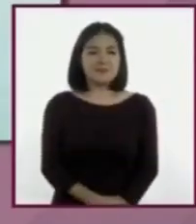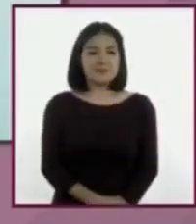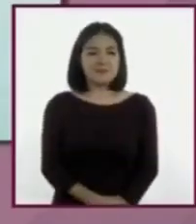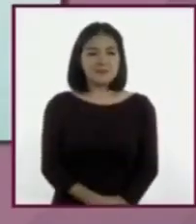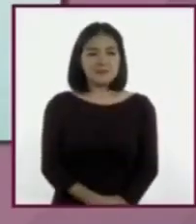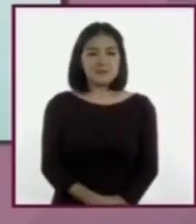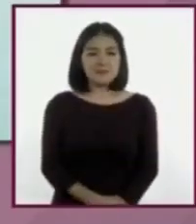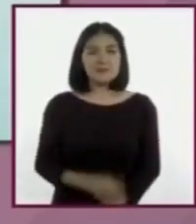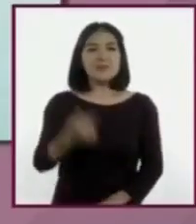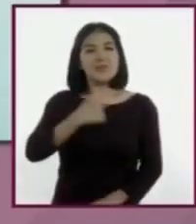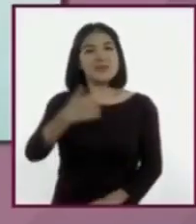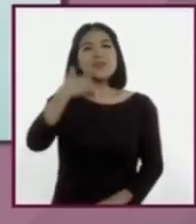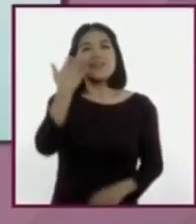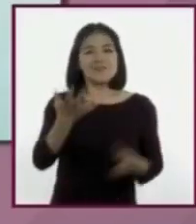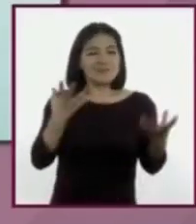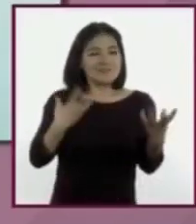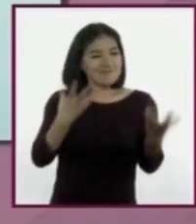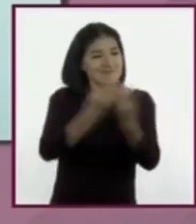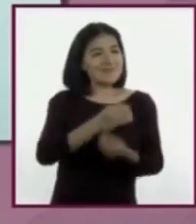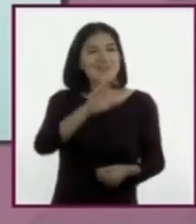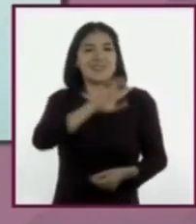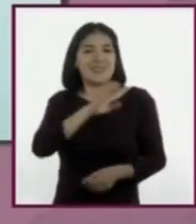Estar con los que más quiero en la vida.